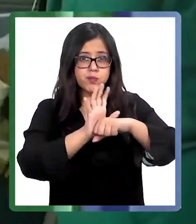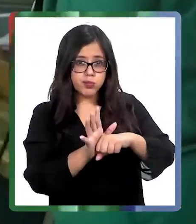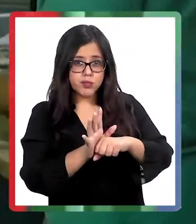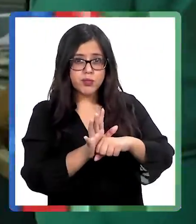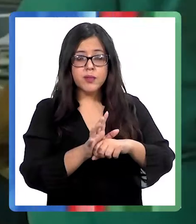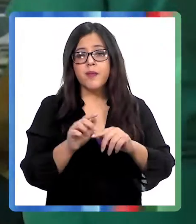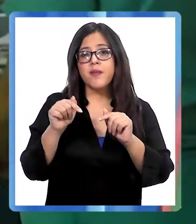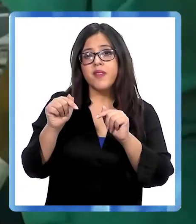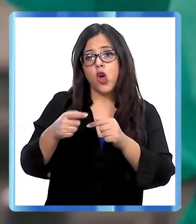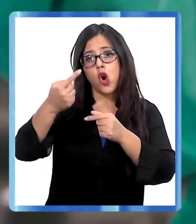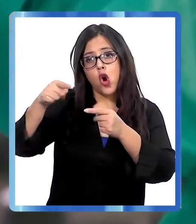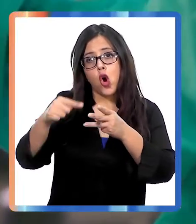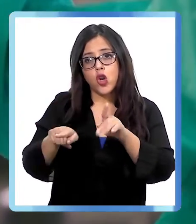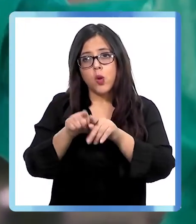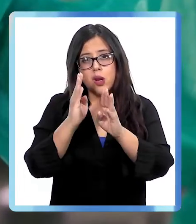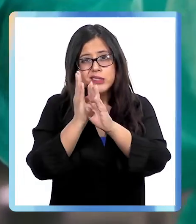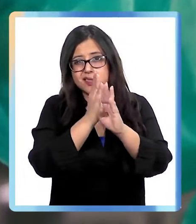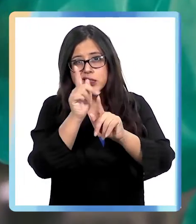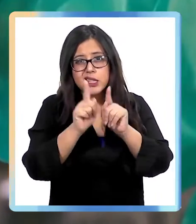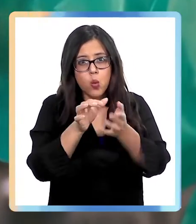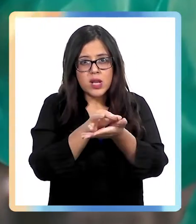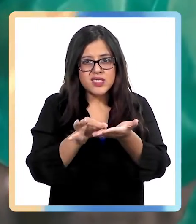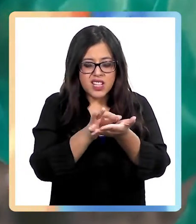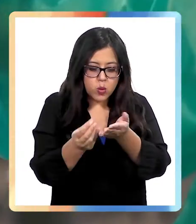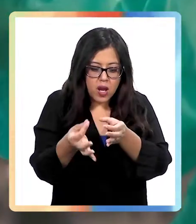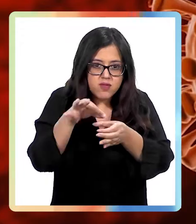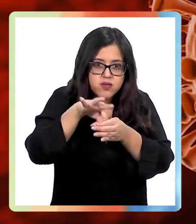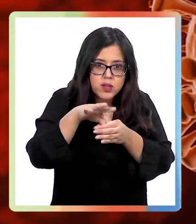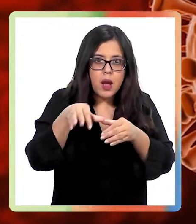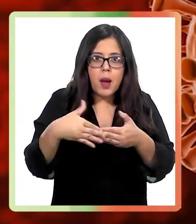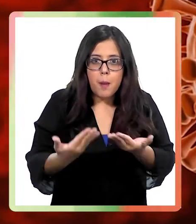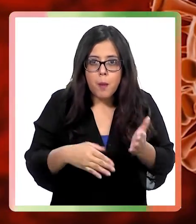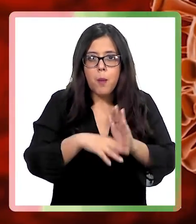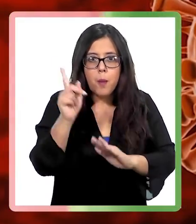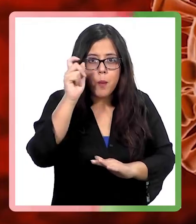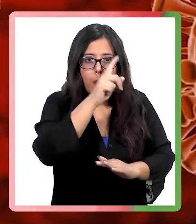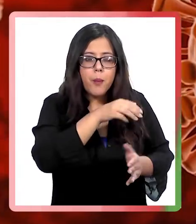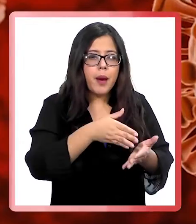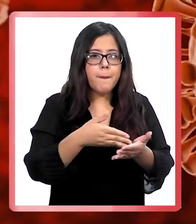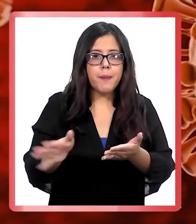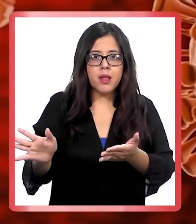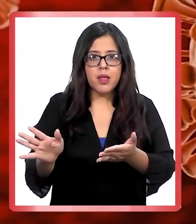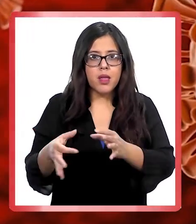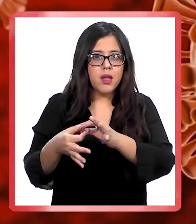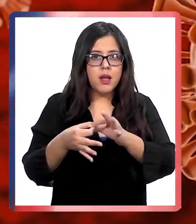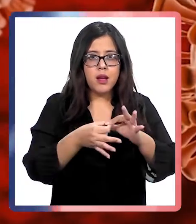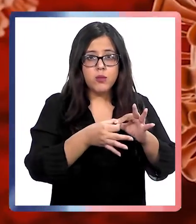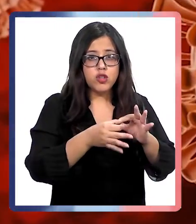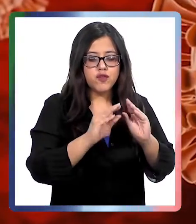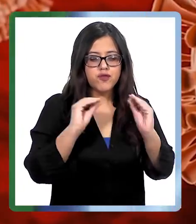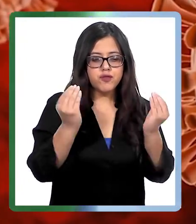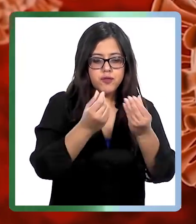cepas predominantes, el resto se esconde en algunas células. Por ello, es más difícil eliminar la infección por